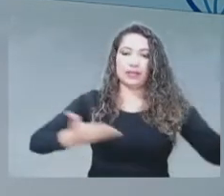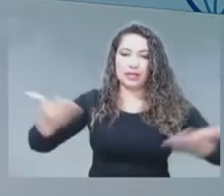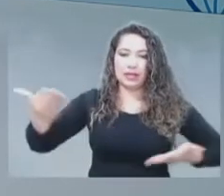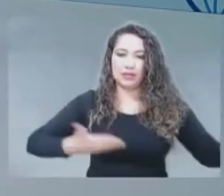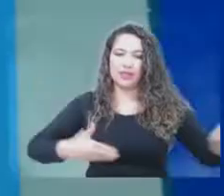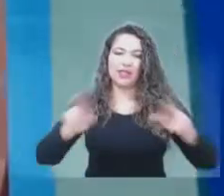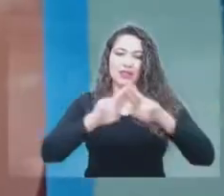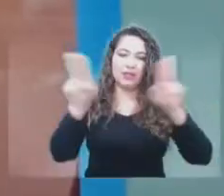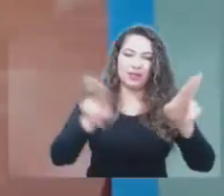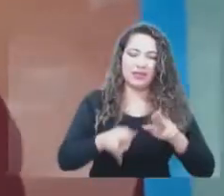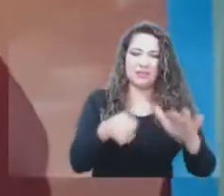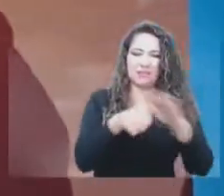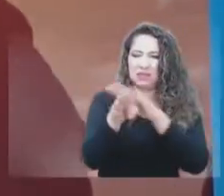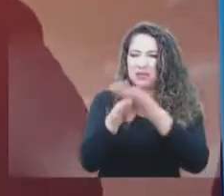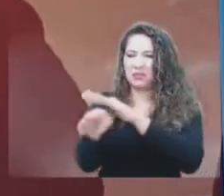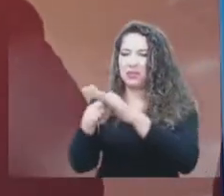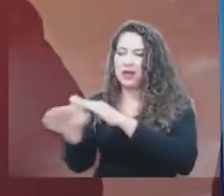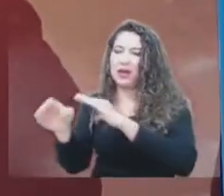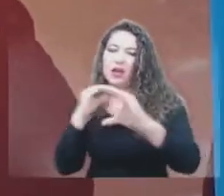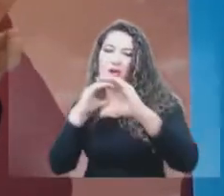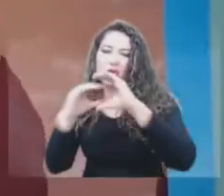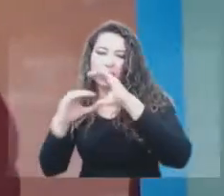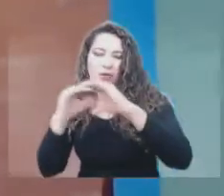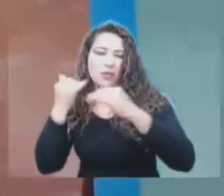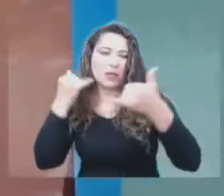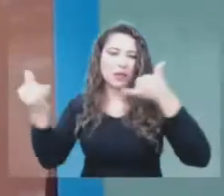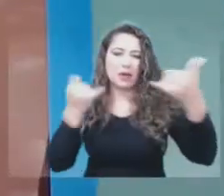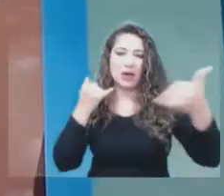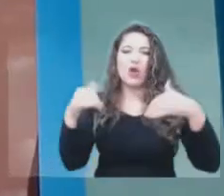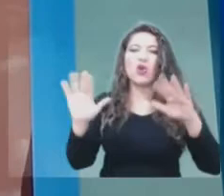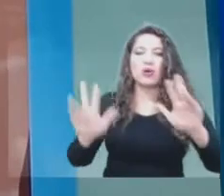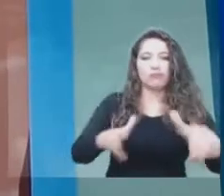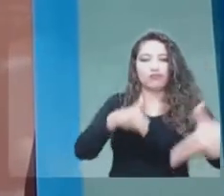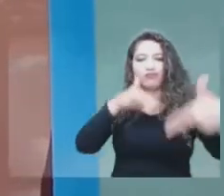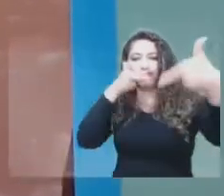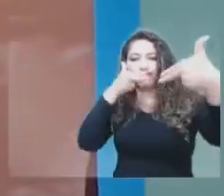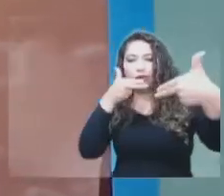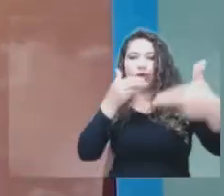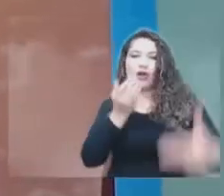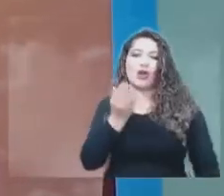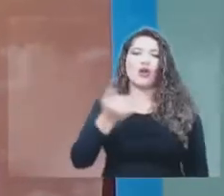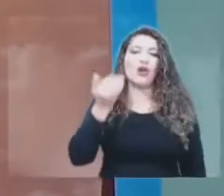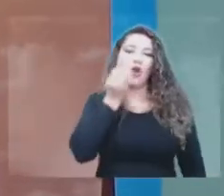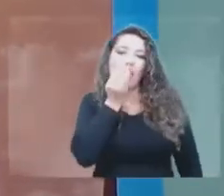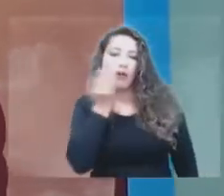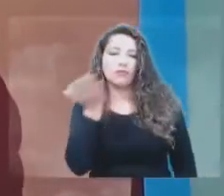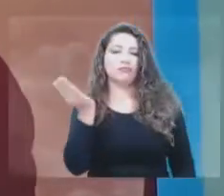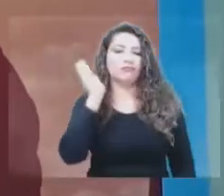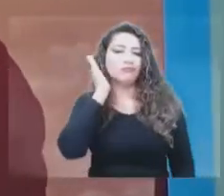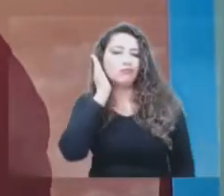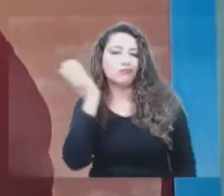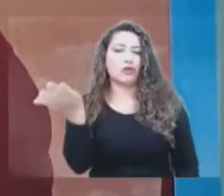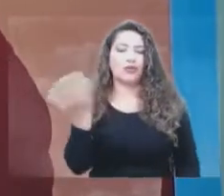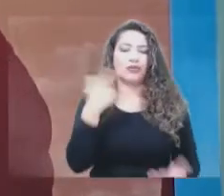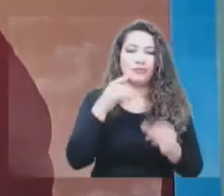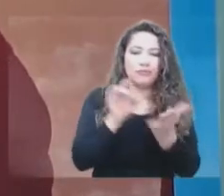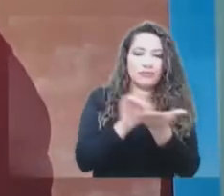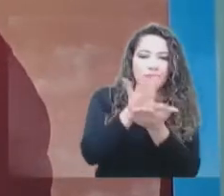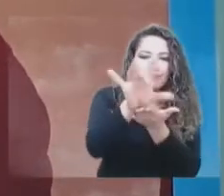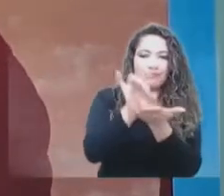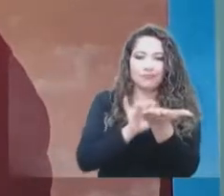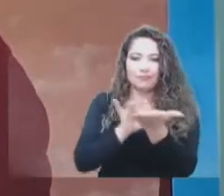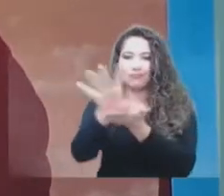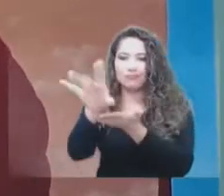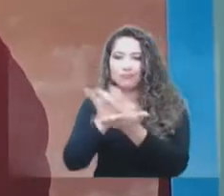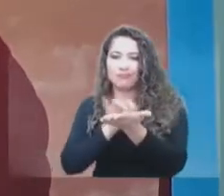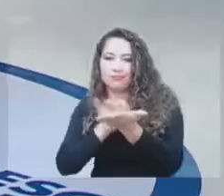comunicaciones, ya no solamente de voz, sino también de datos y de video. Pero hoy en día, vemos que